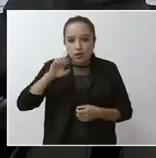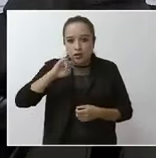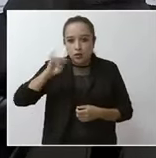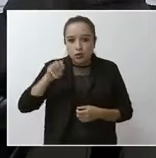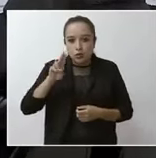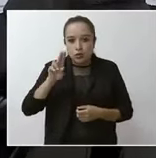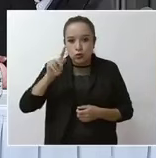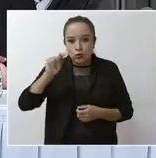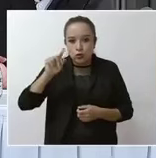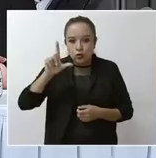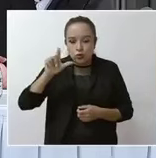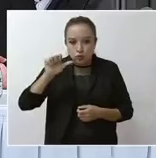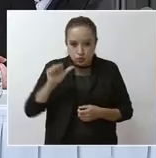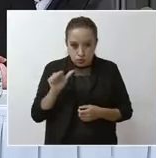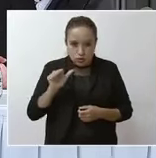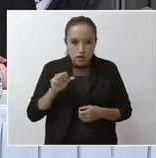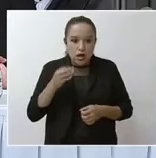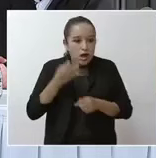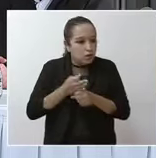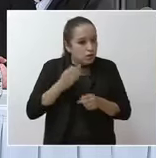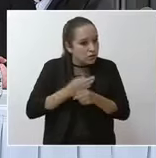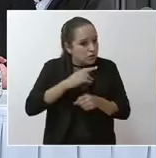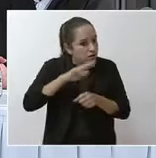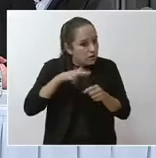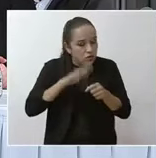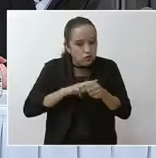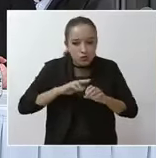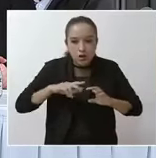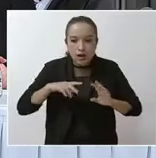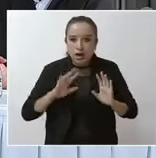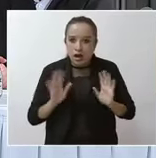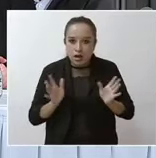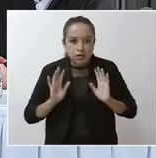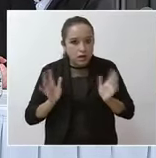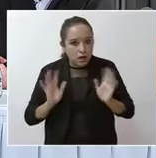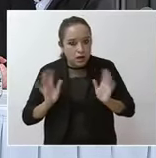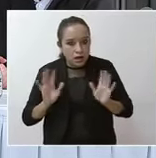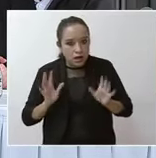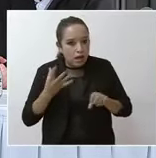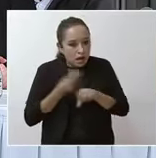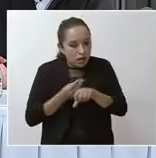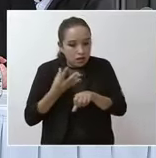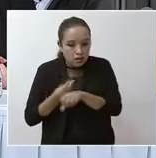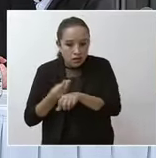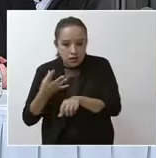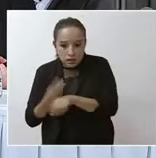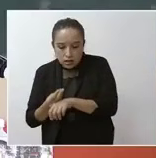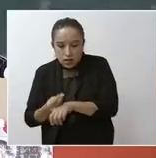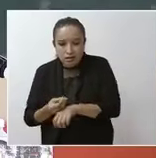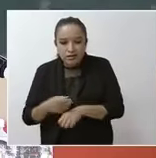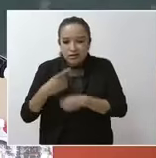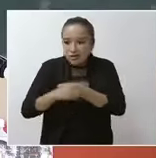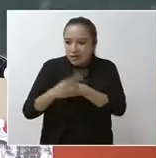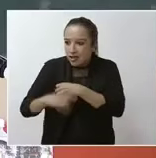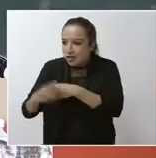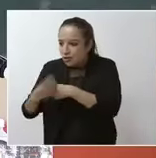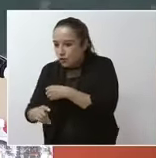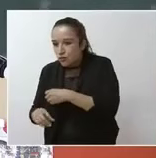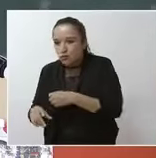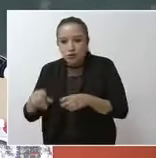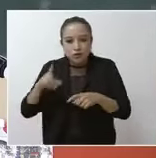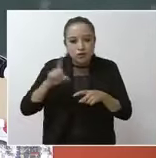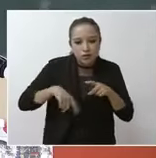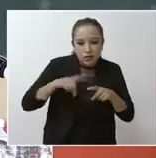Actualmente presentamos circulación normal y los trabajos realizados consisten en la remoción de derrumbes, retiro de árboles y